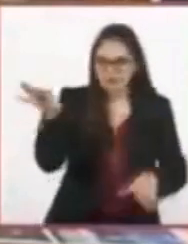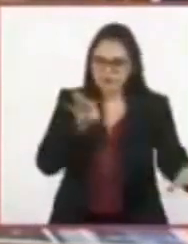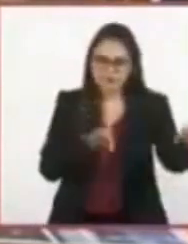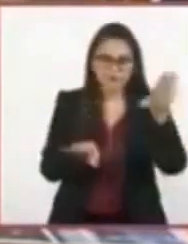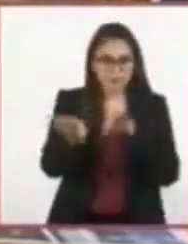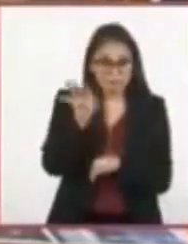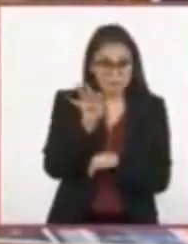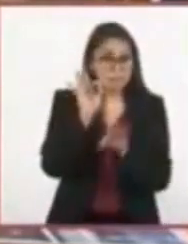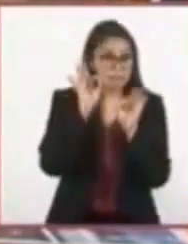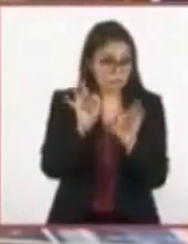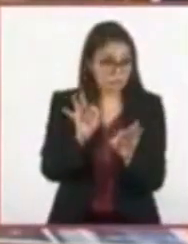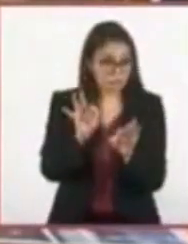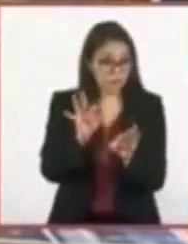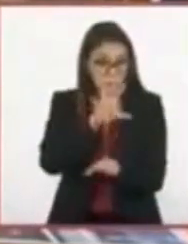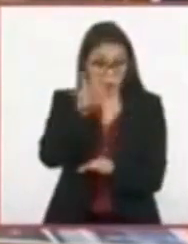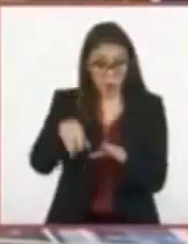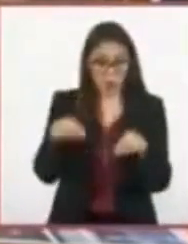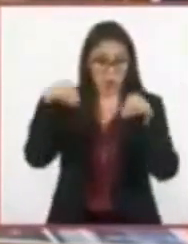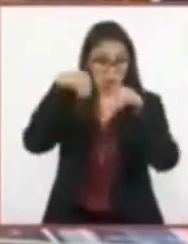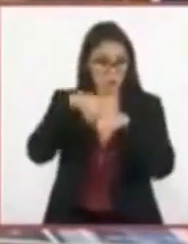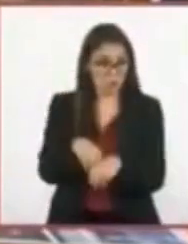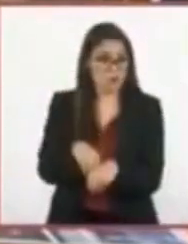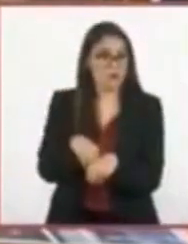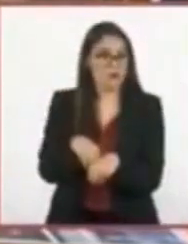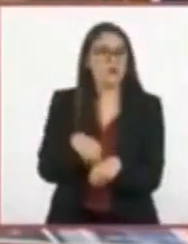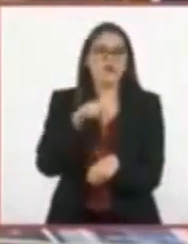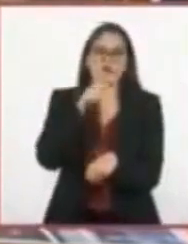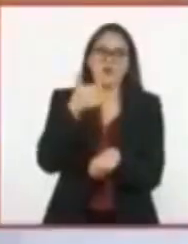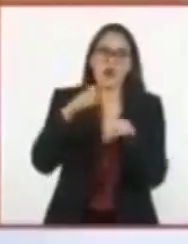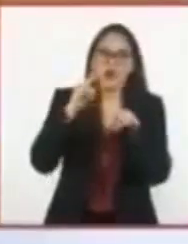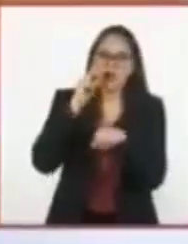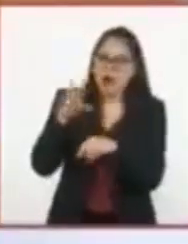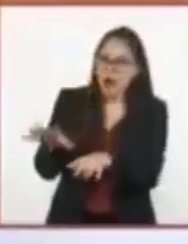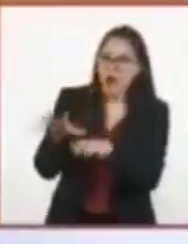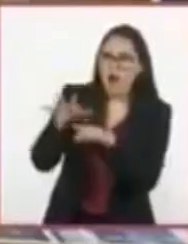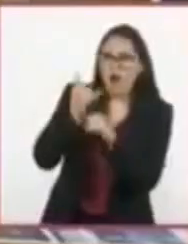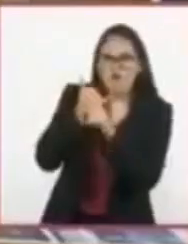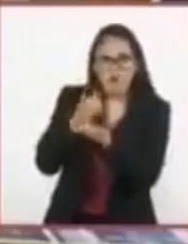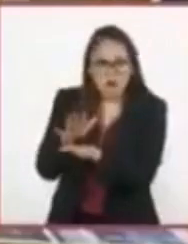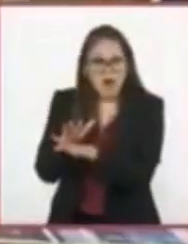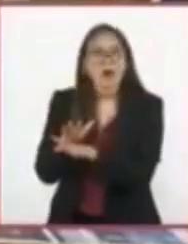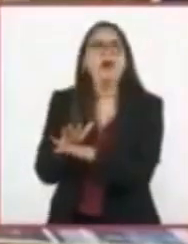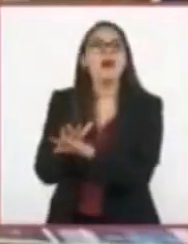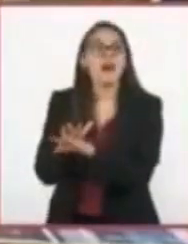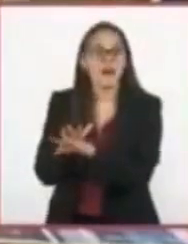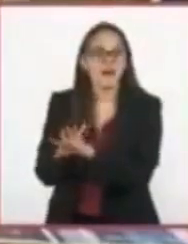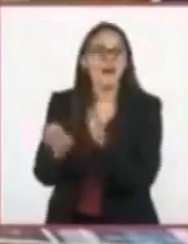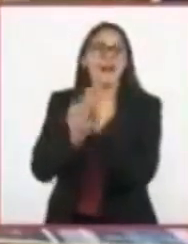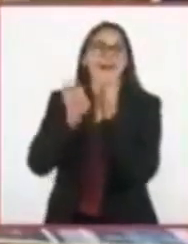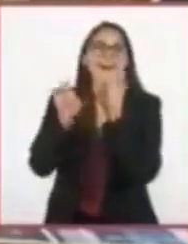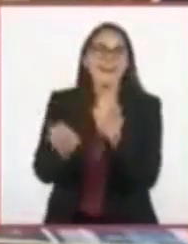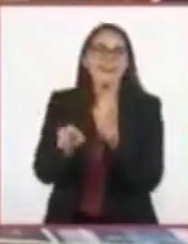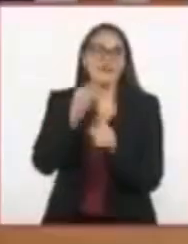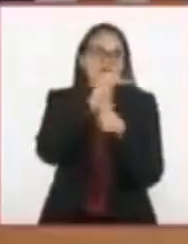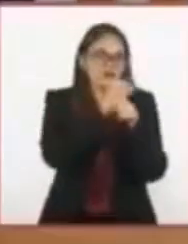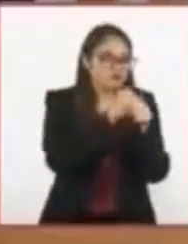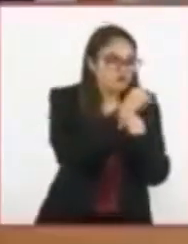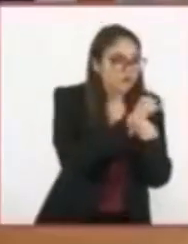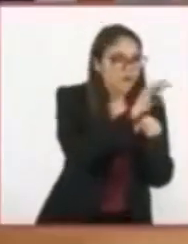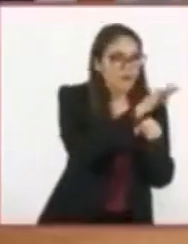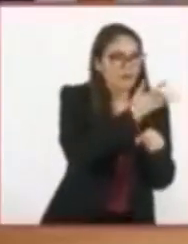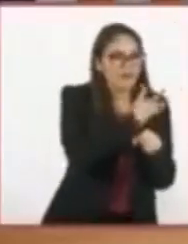Marinamos y tomamos nota de los datos relevantes que encontremos. Así como de la bibliografía consultada.